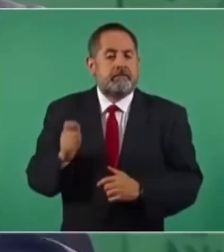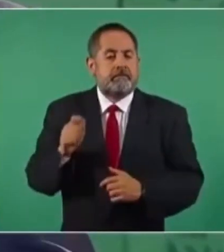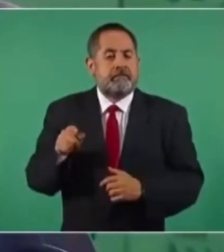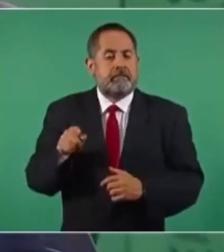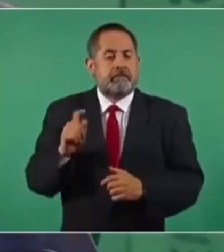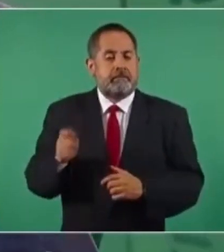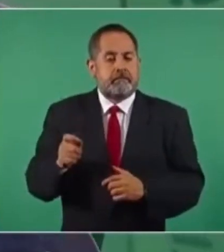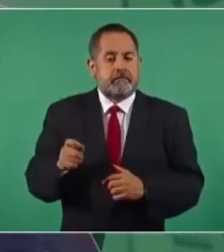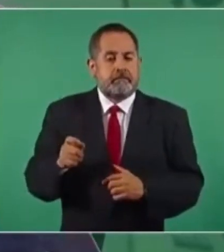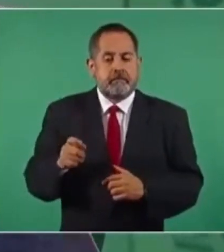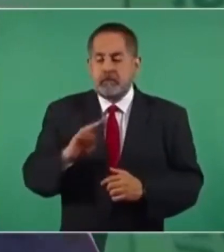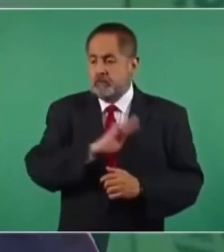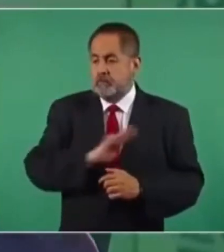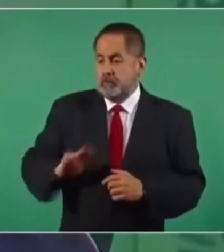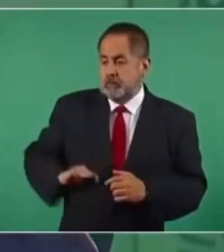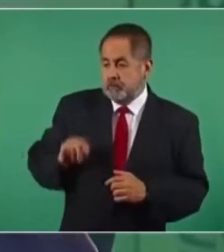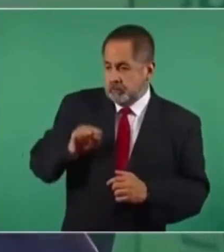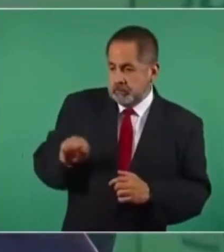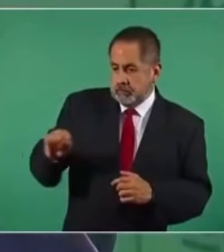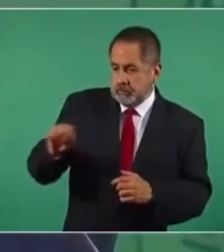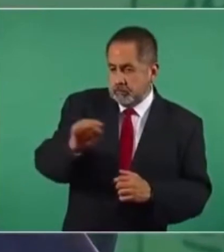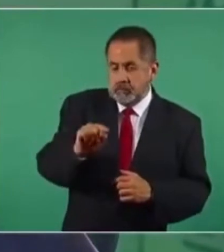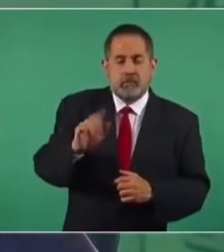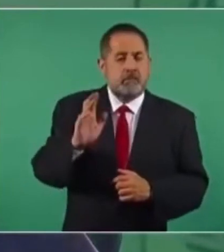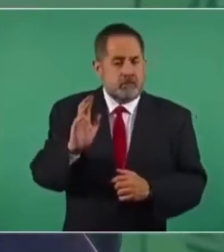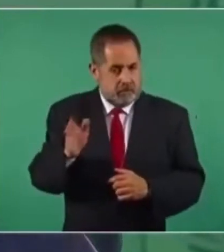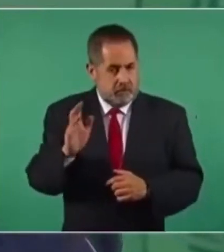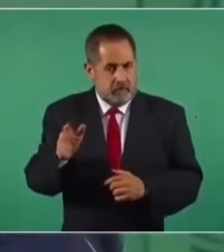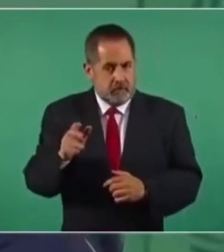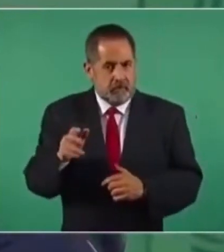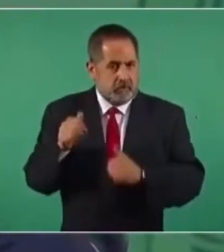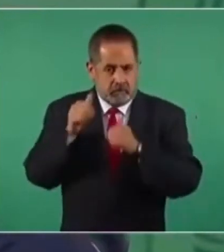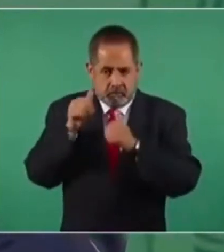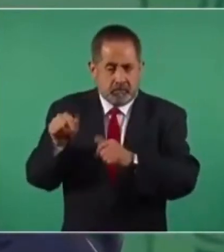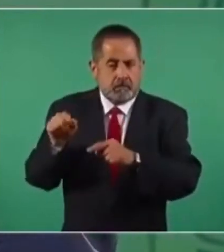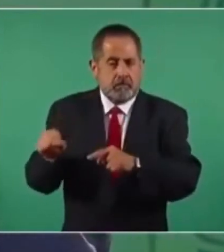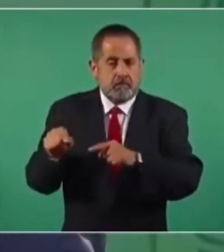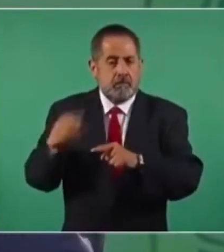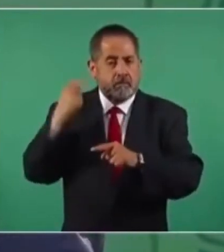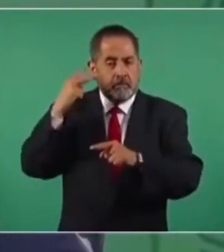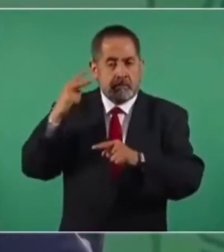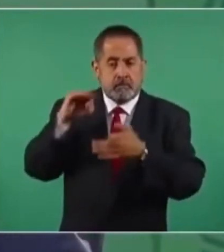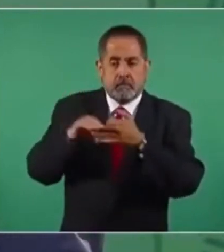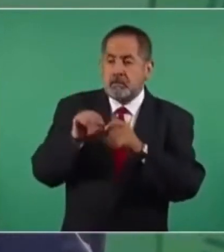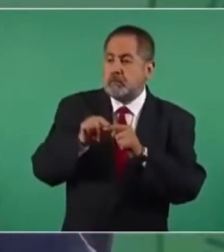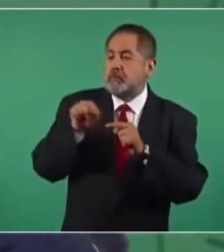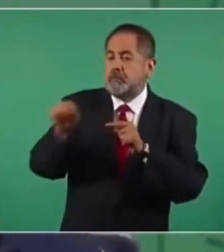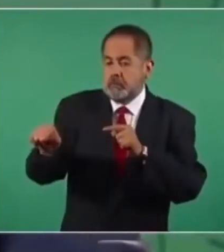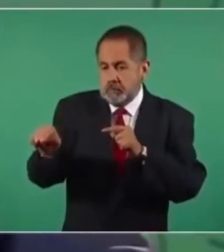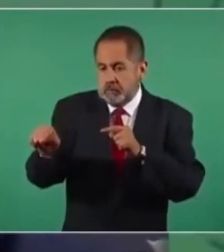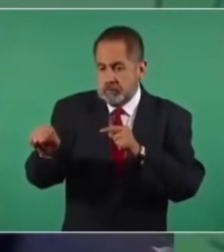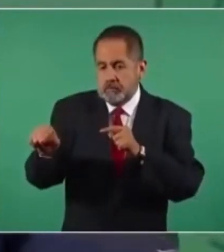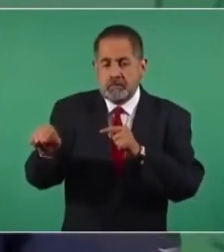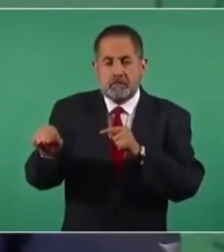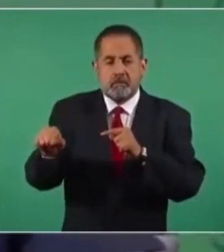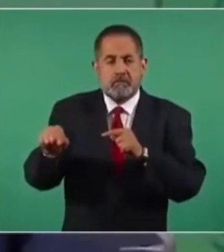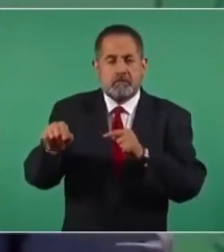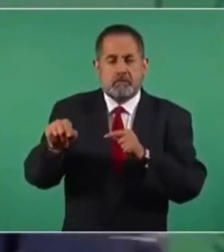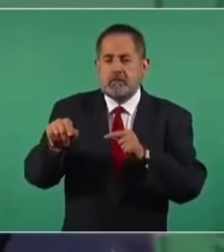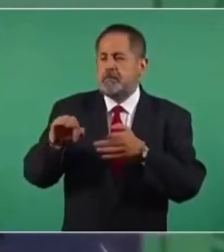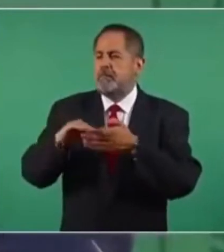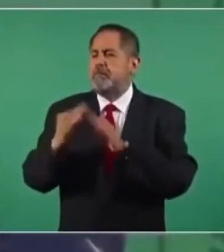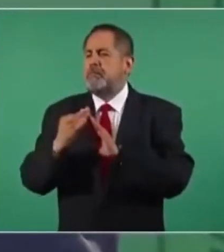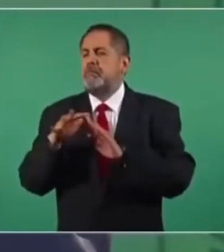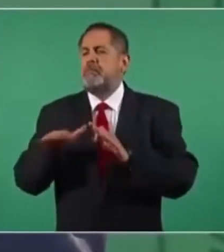municipios de Veracruz y la Matlán, que está por